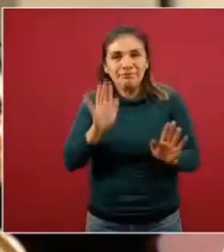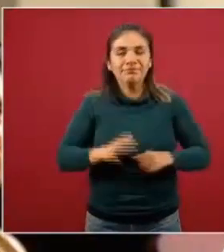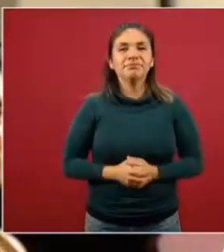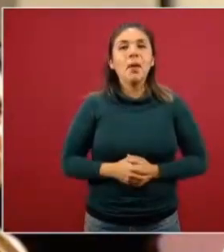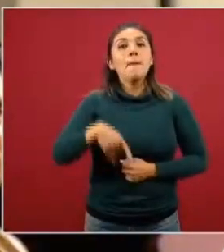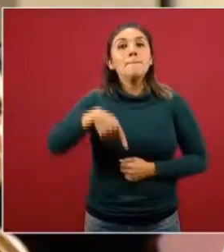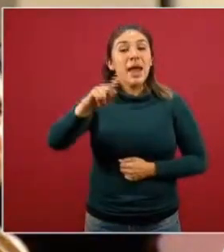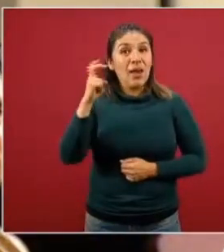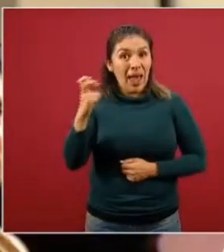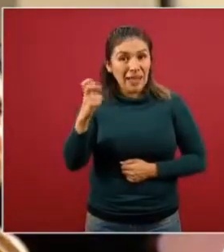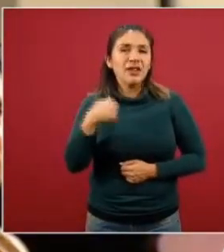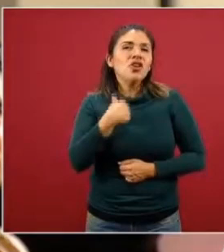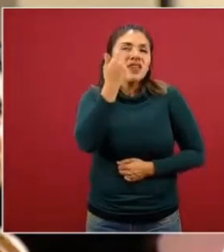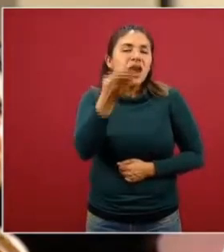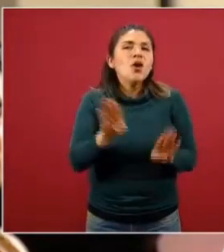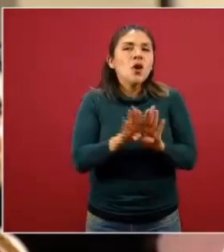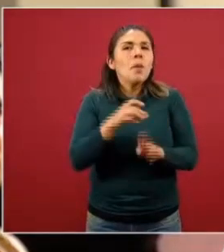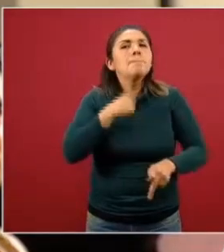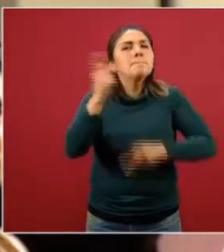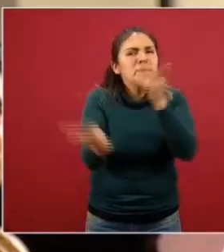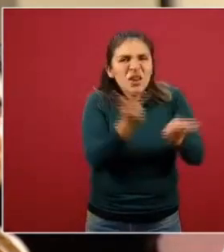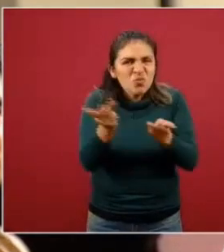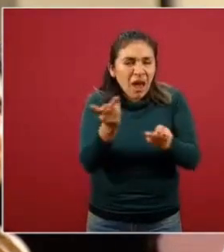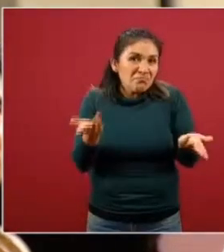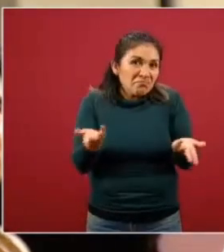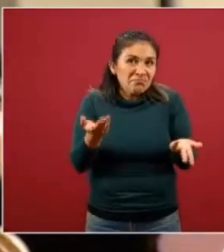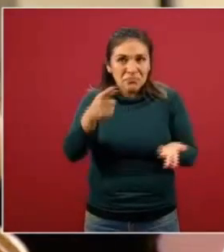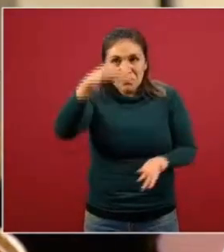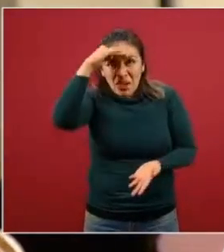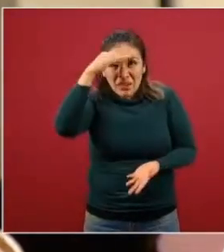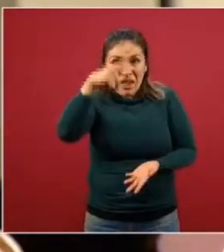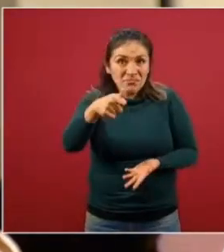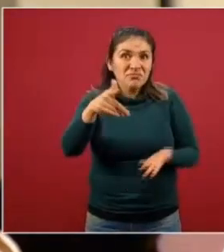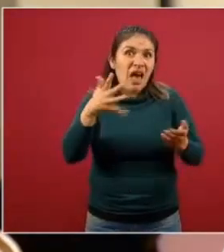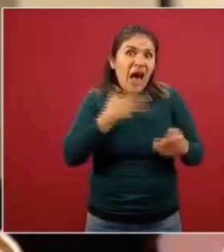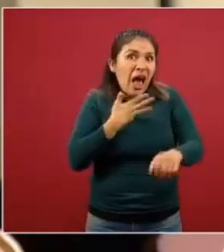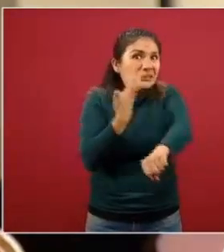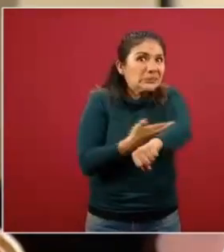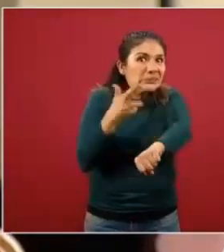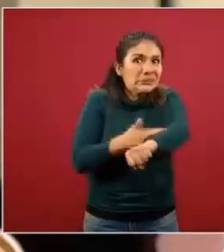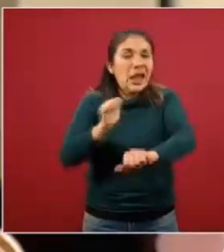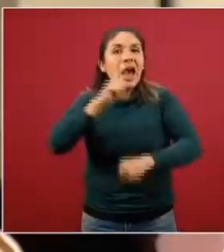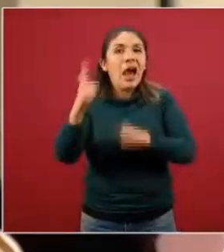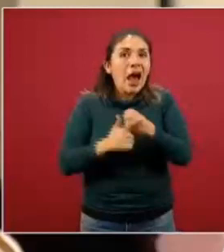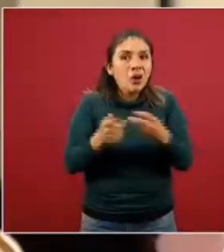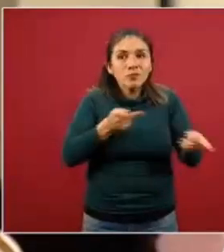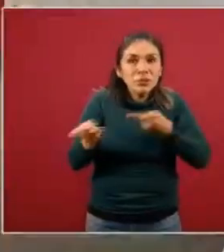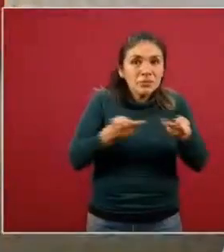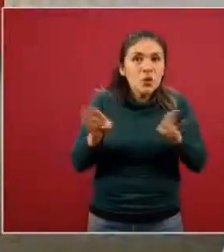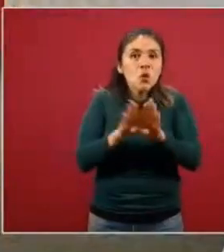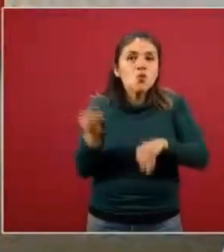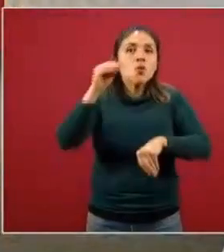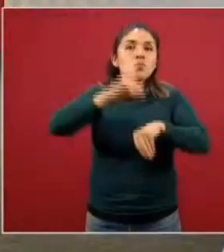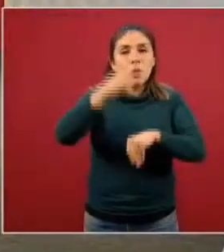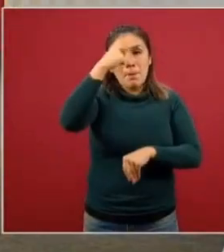situación yo se las quería externar. No sé si ya ustedes van a realizar una implementación de